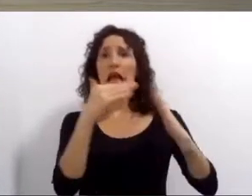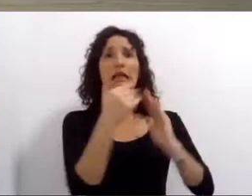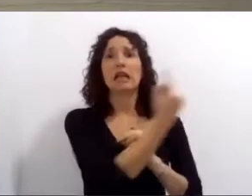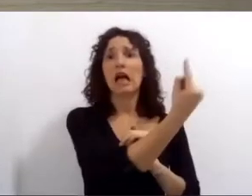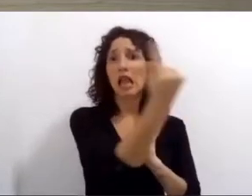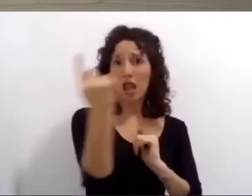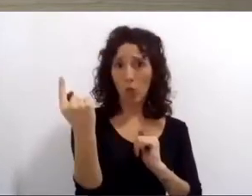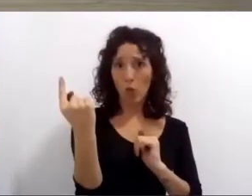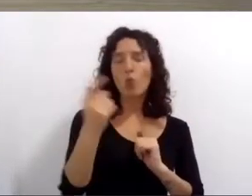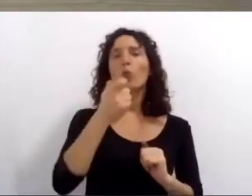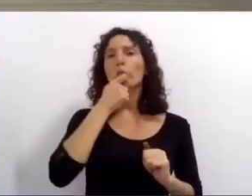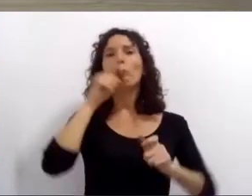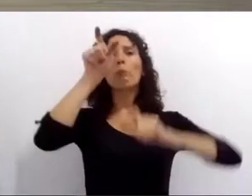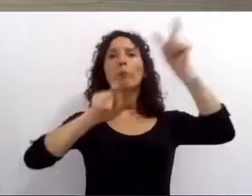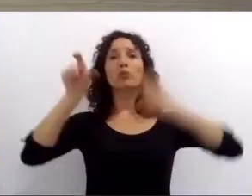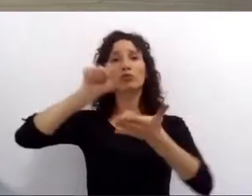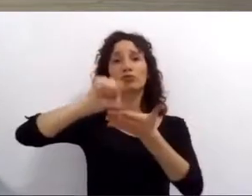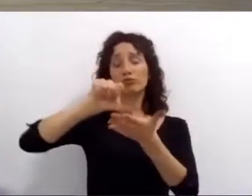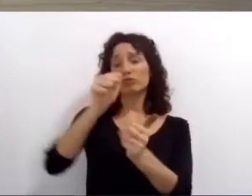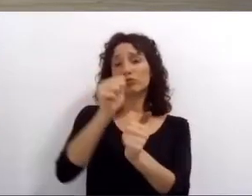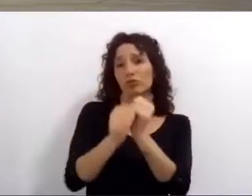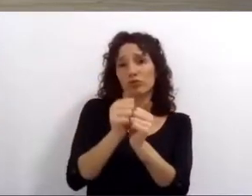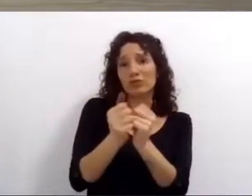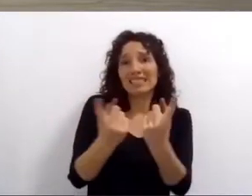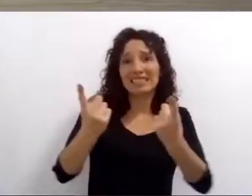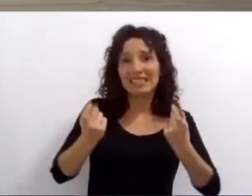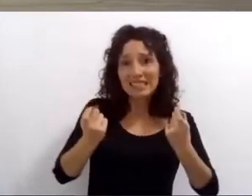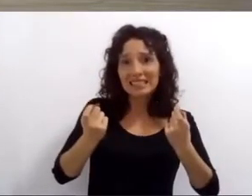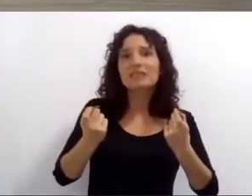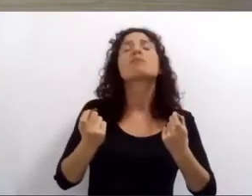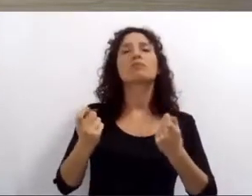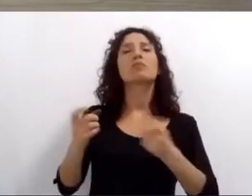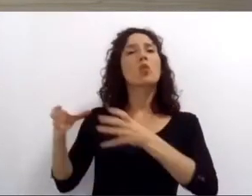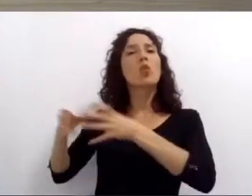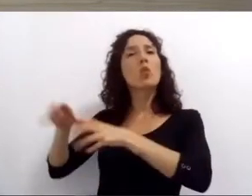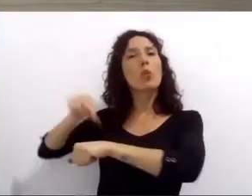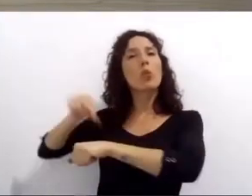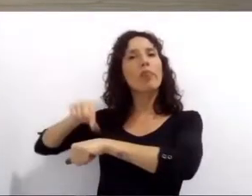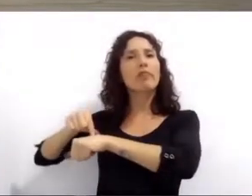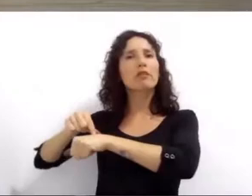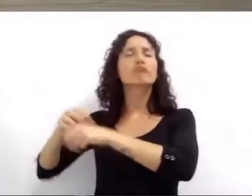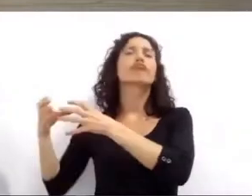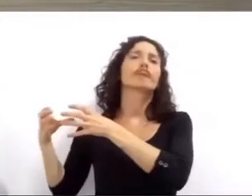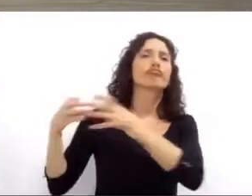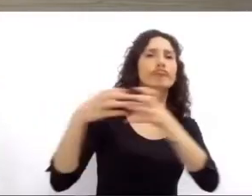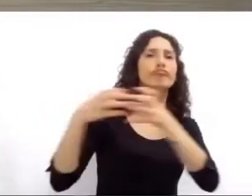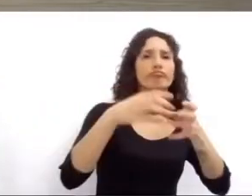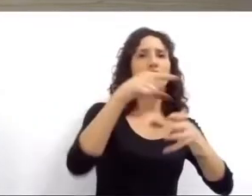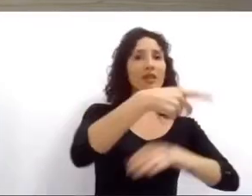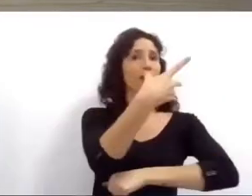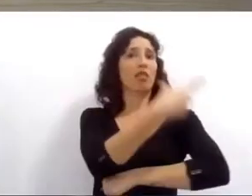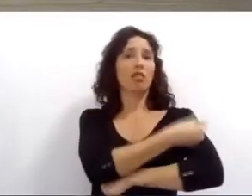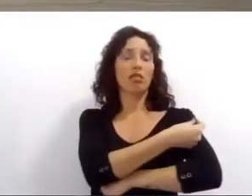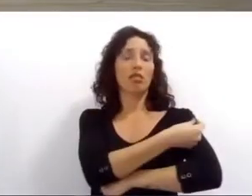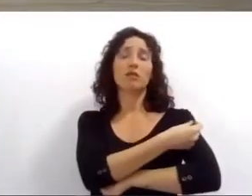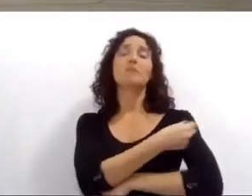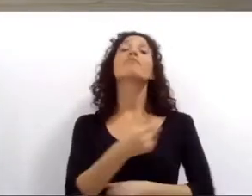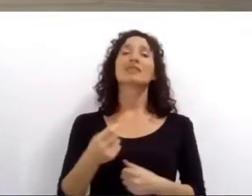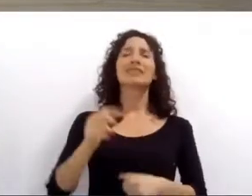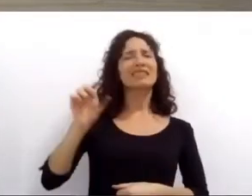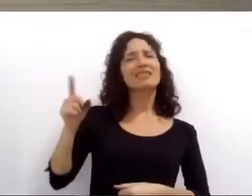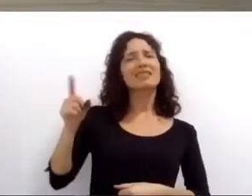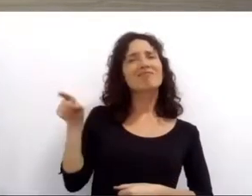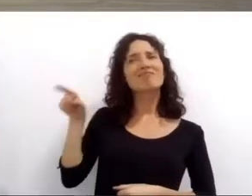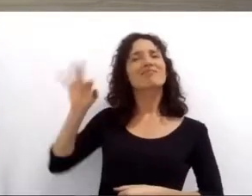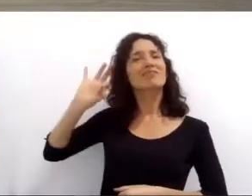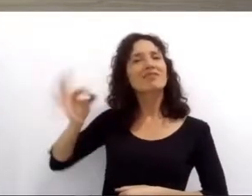muchos rosarinos y rosarinas. La imposibilidad de salir a trabajar complicaba seriamente la economía familiar. Como gobierno la